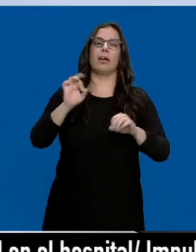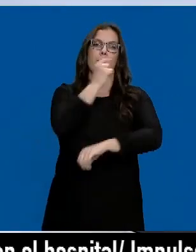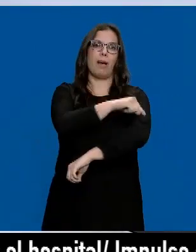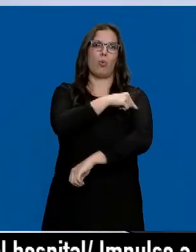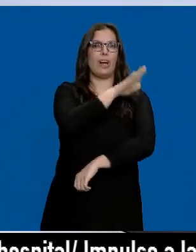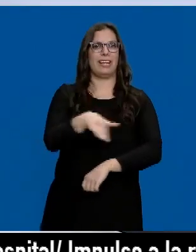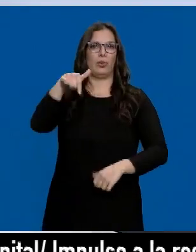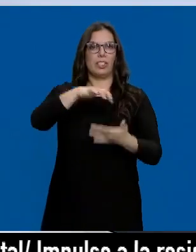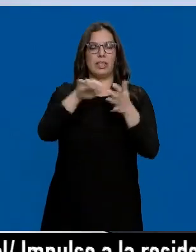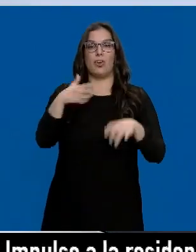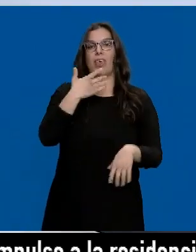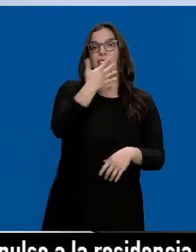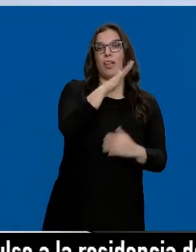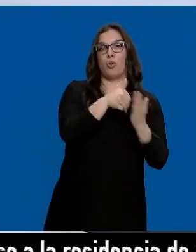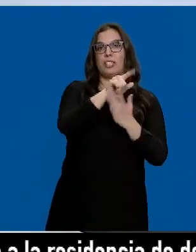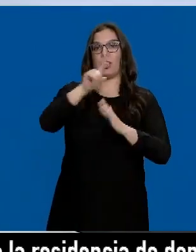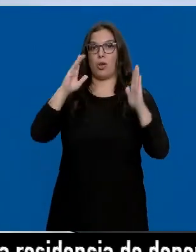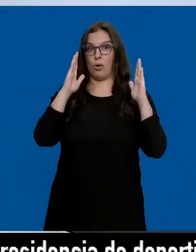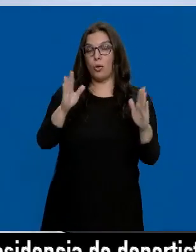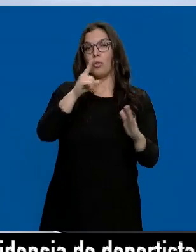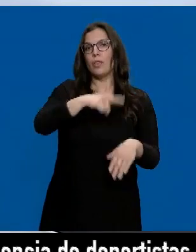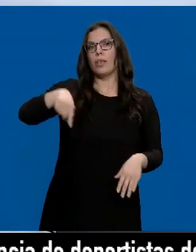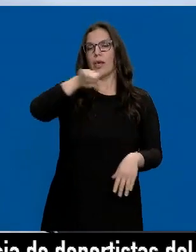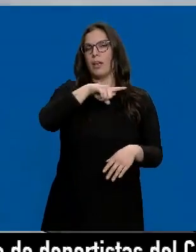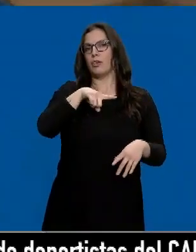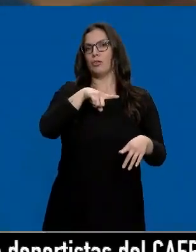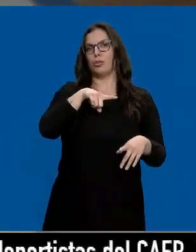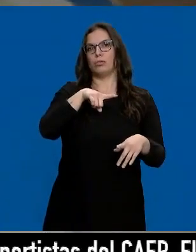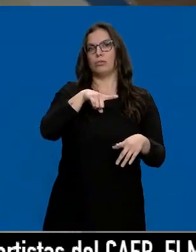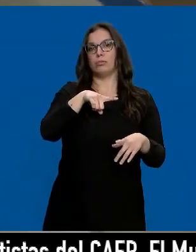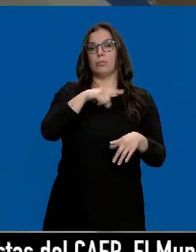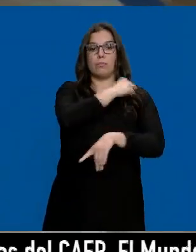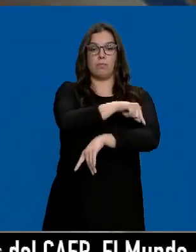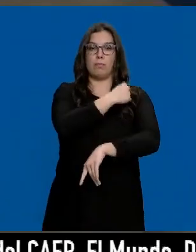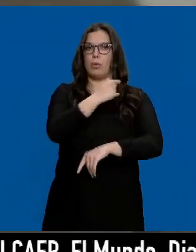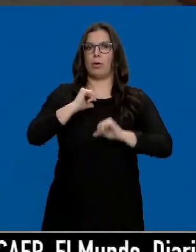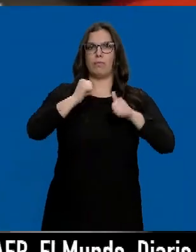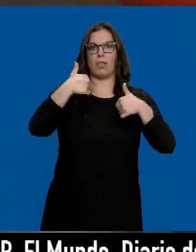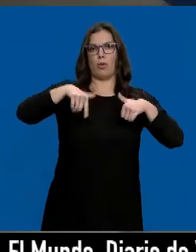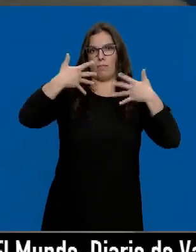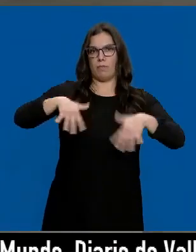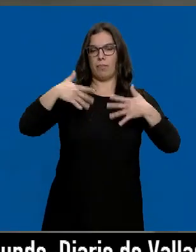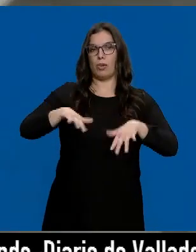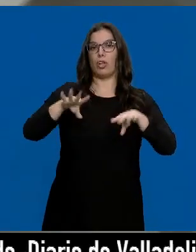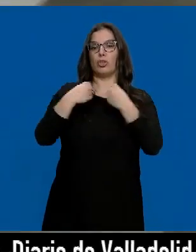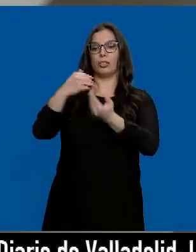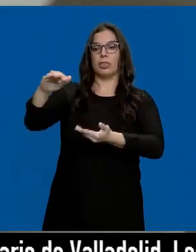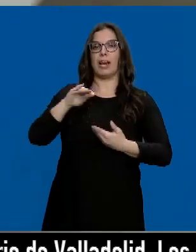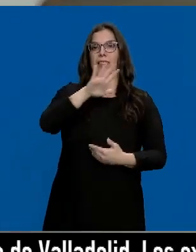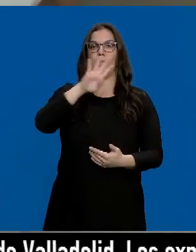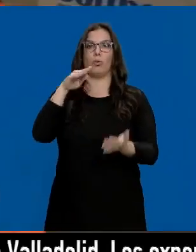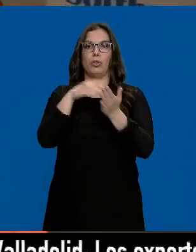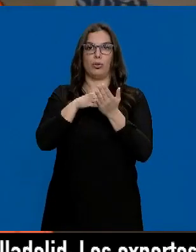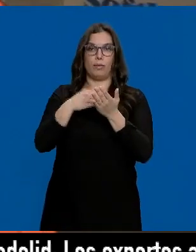Los niños de entre 5 y 11 años serán inmunizados desde este miércoles con las 54.000 dosis